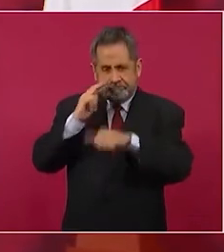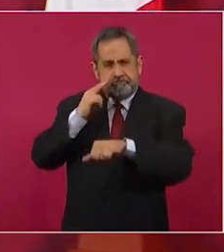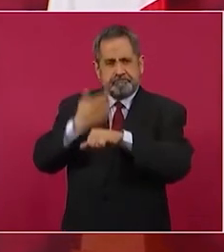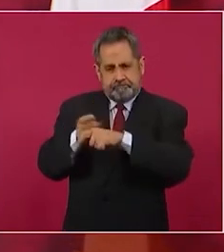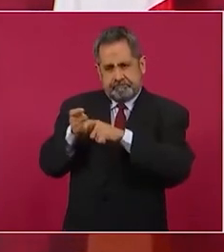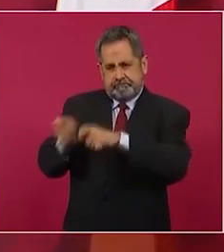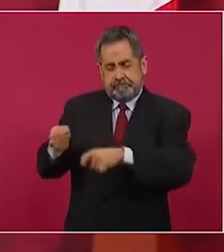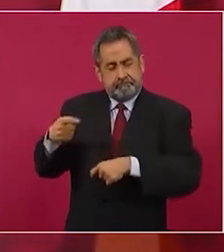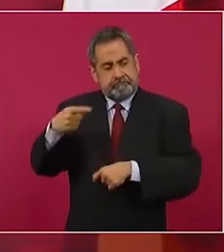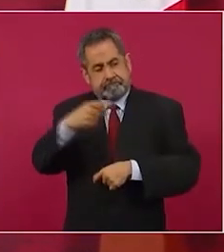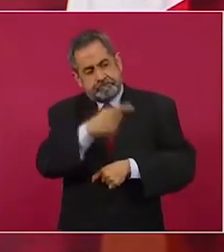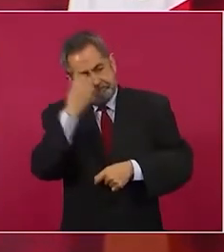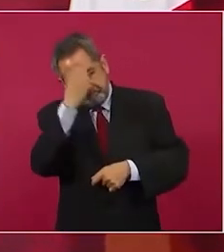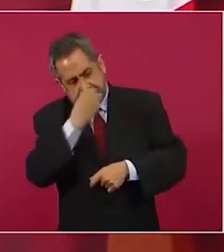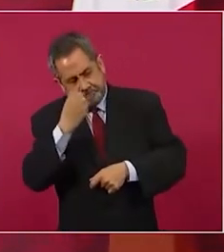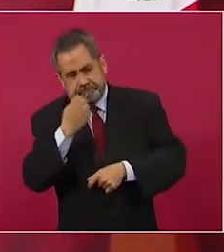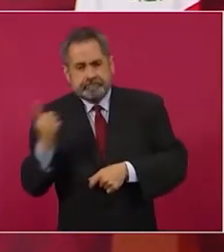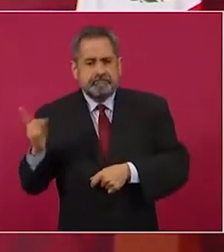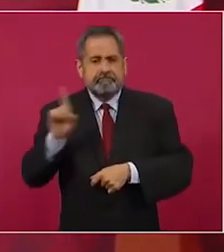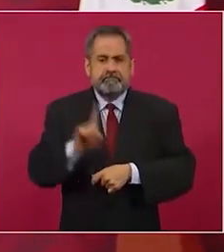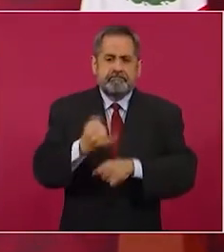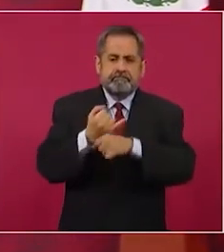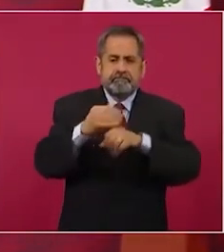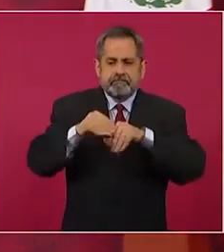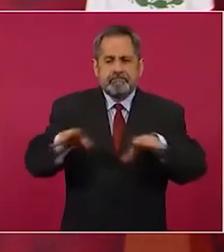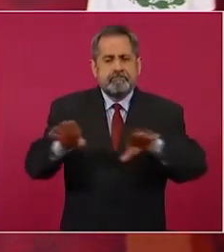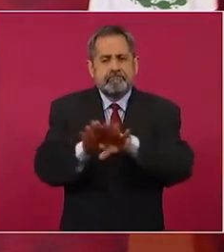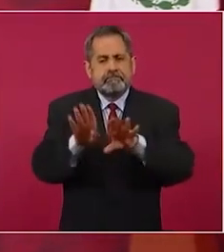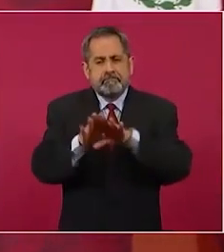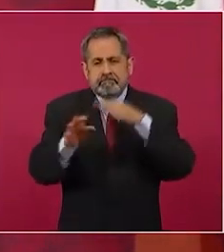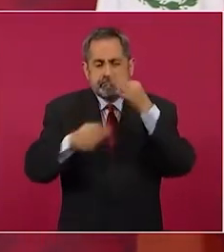tarea informar cómo están